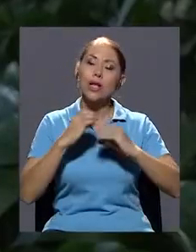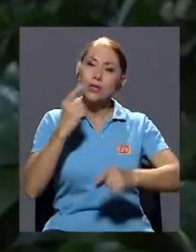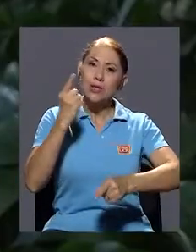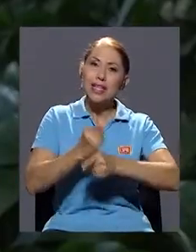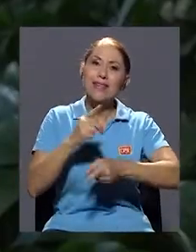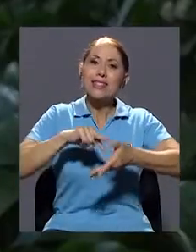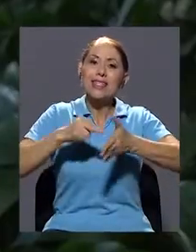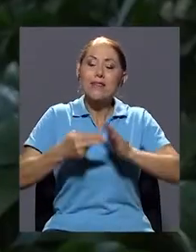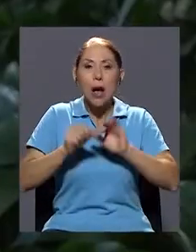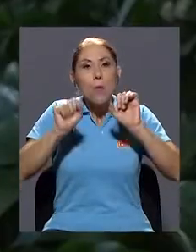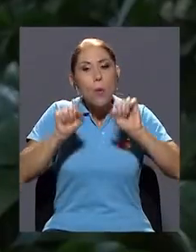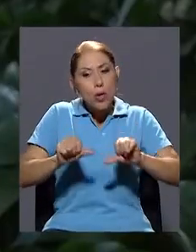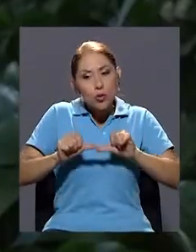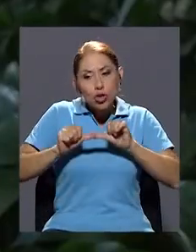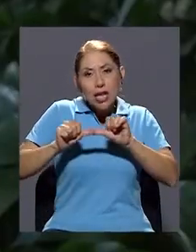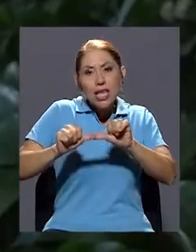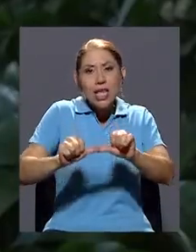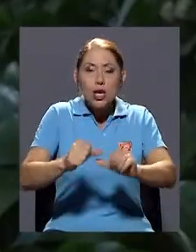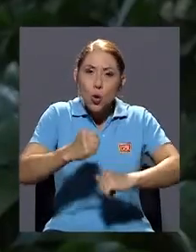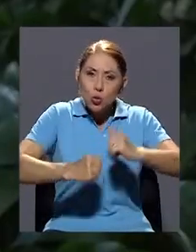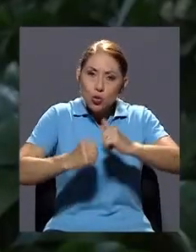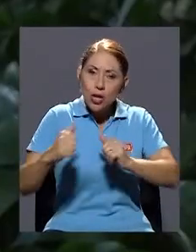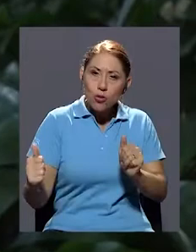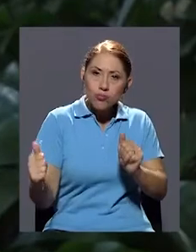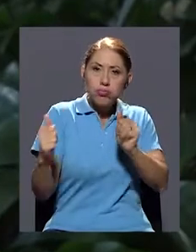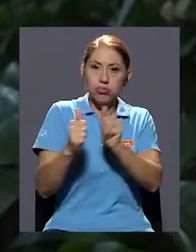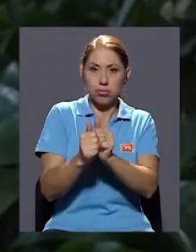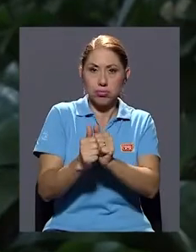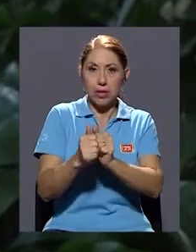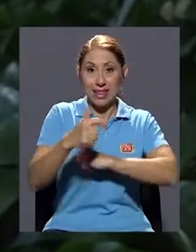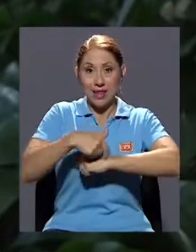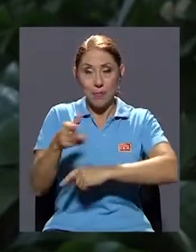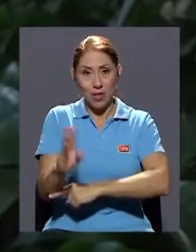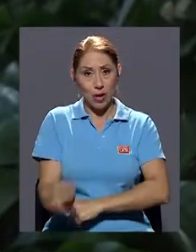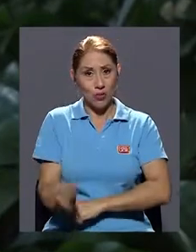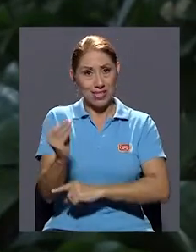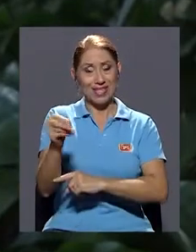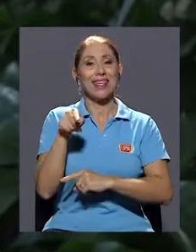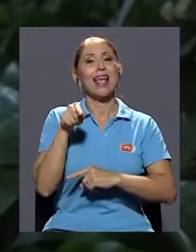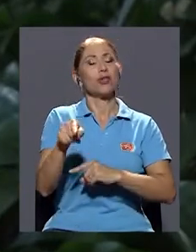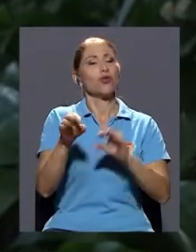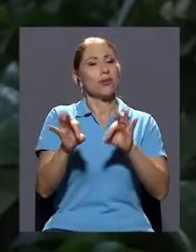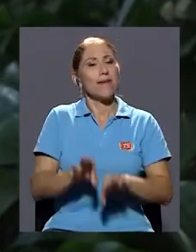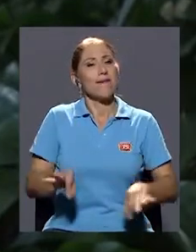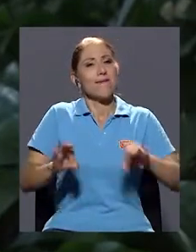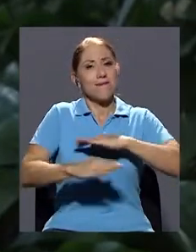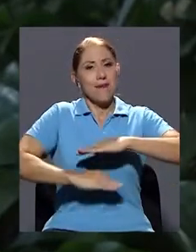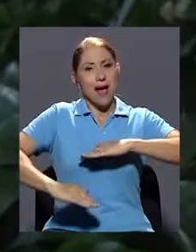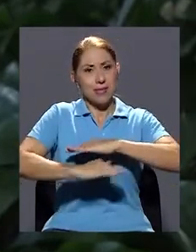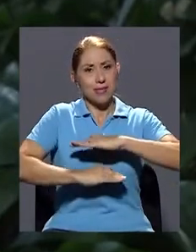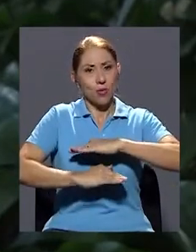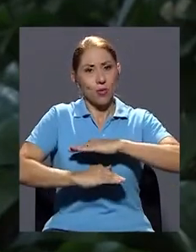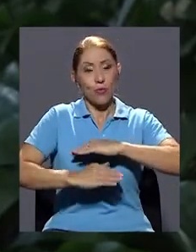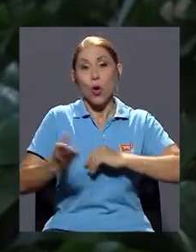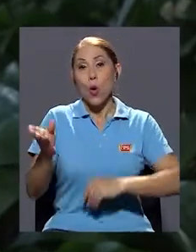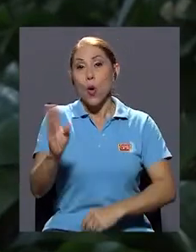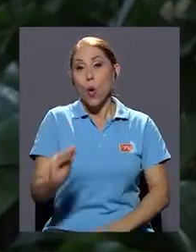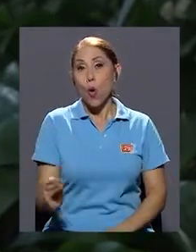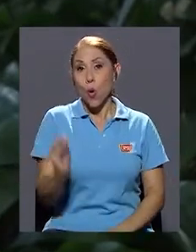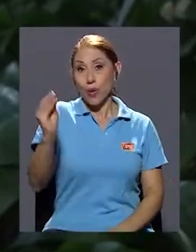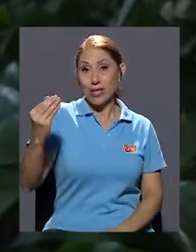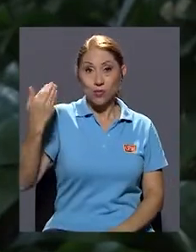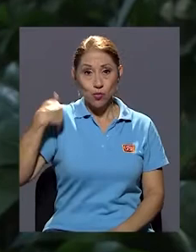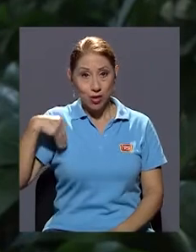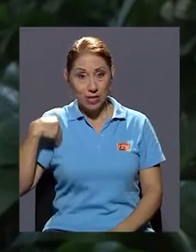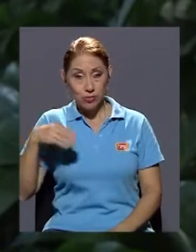medio para que nos permita seguir construyendo. Y si estamos hablando en la adolescencia, esto es básico. Los muchachos y las muchachas, cuando se